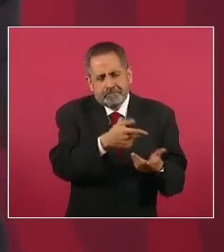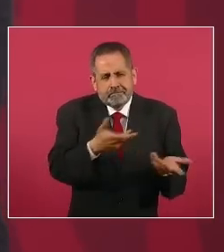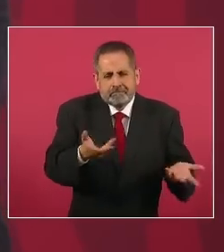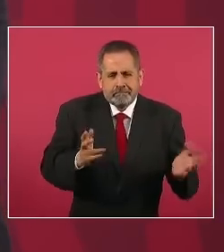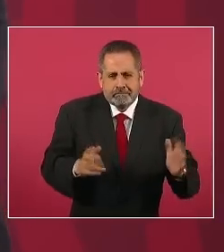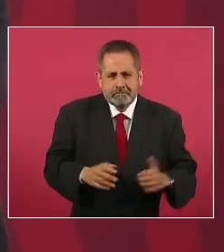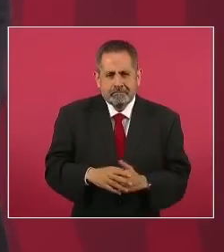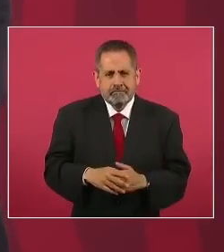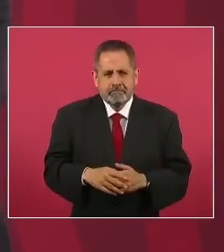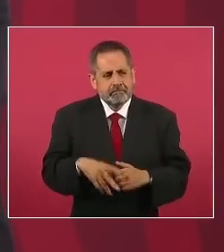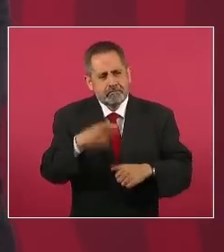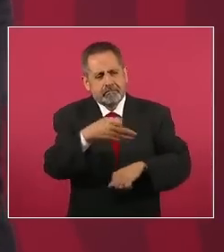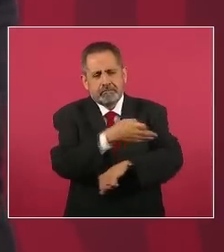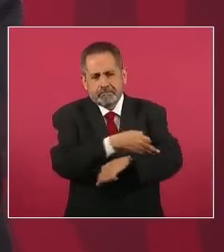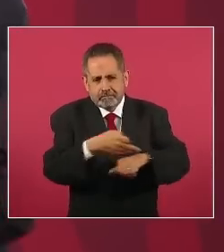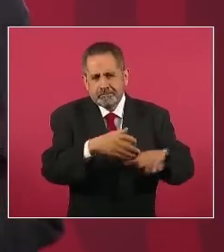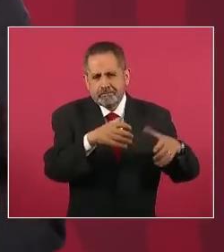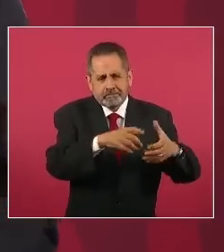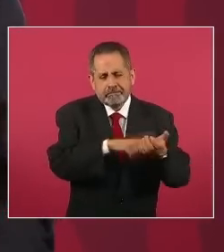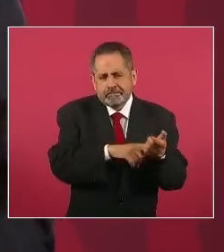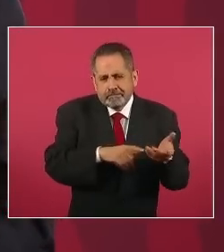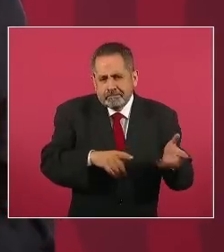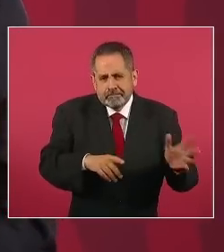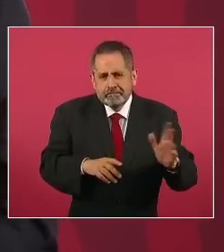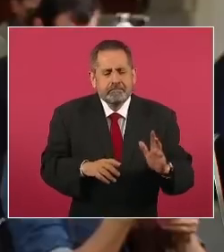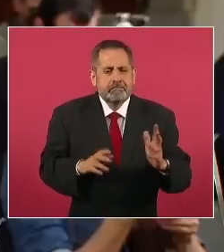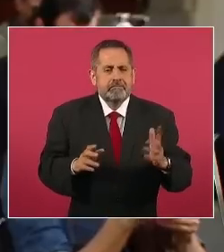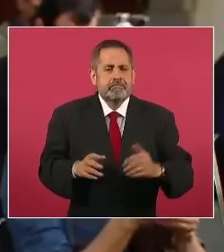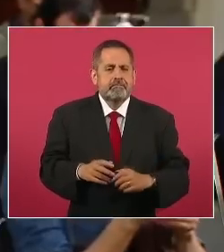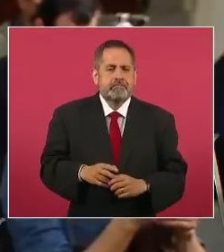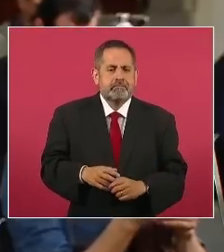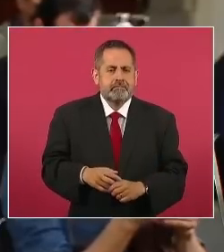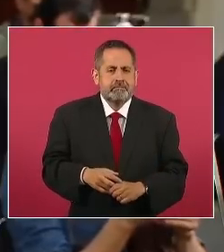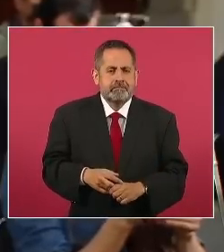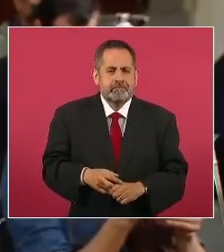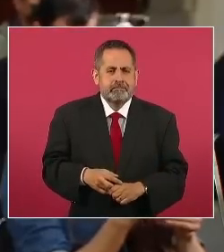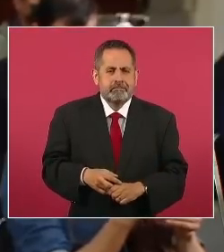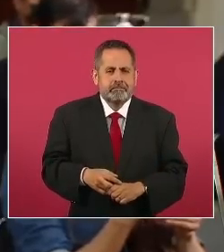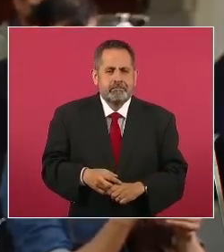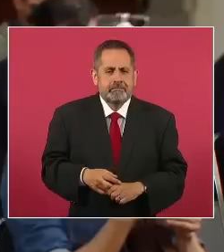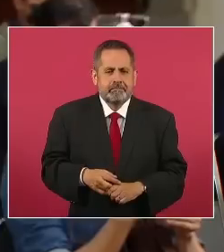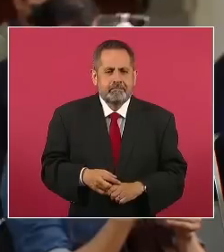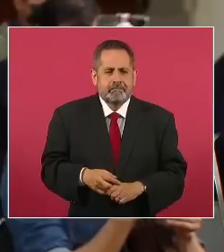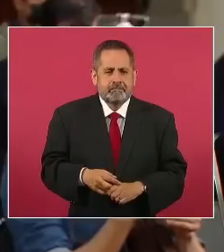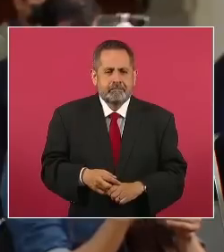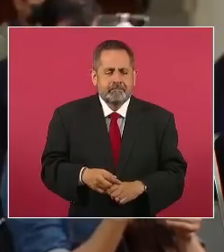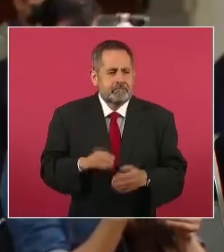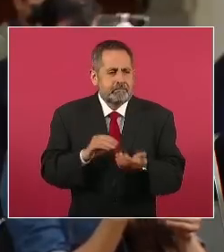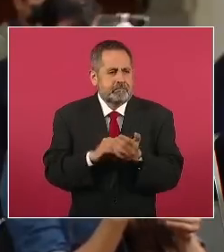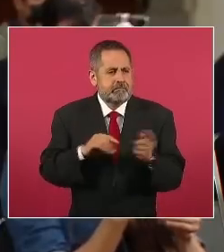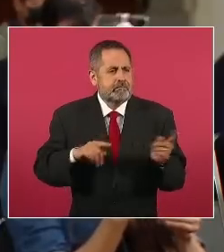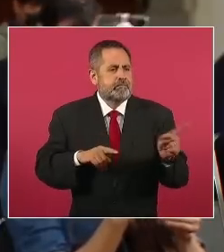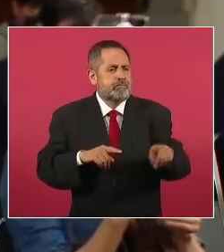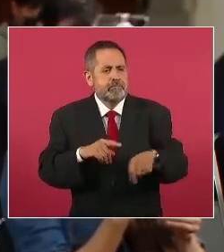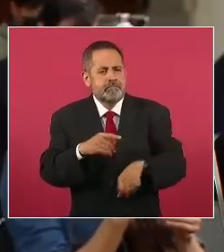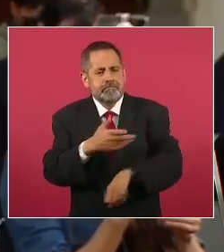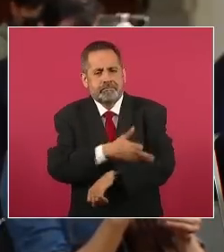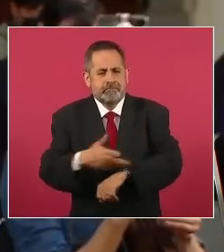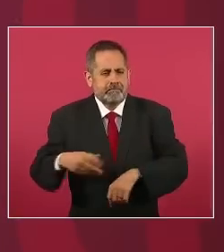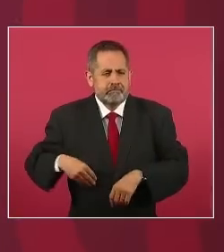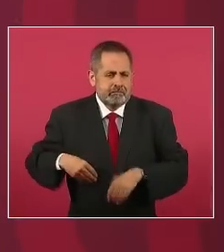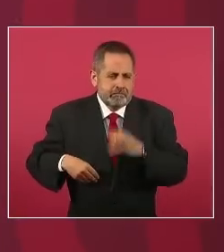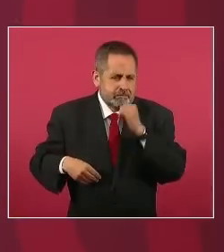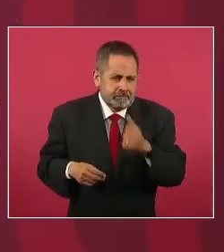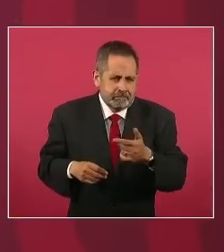malnacidos al ladito de los nombres de las víctimas y dice es que yo estoy más por